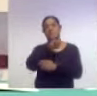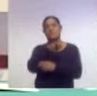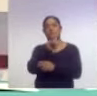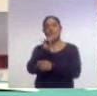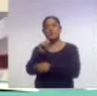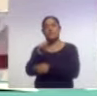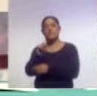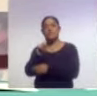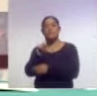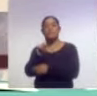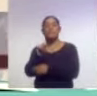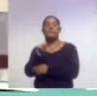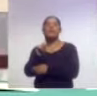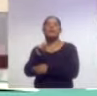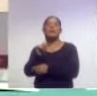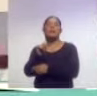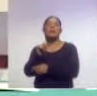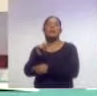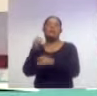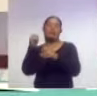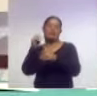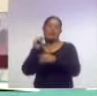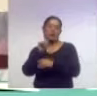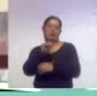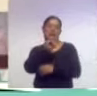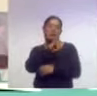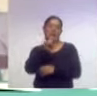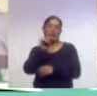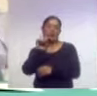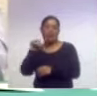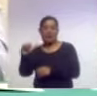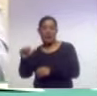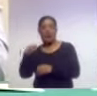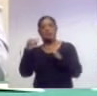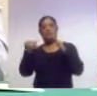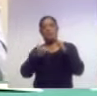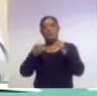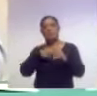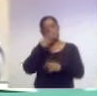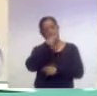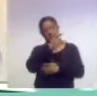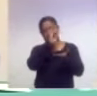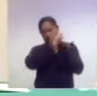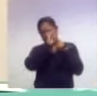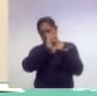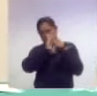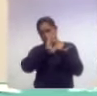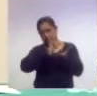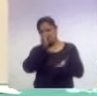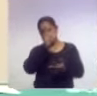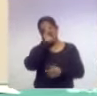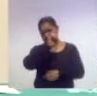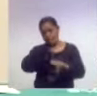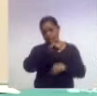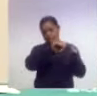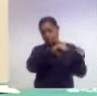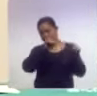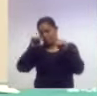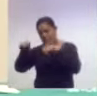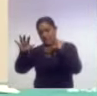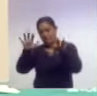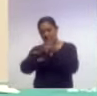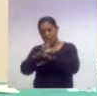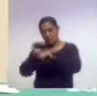para la Educación de los Adultos, quiero agradecer a nombre de toda esta comunidad migrantes en retorno y de sus